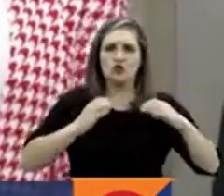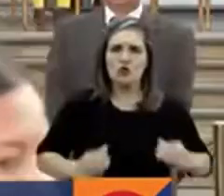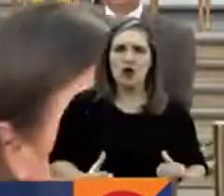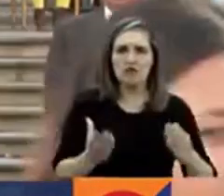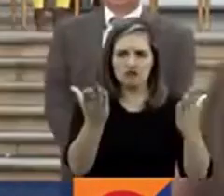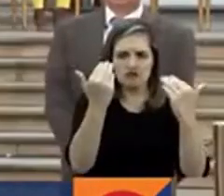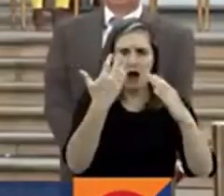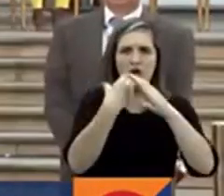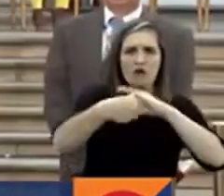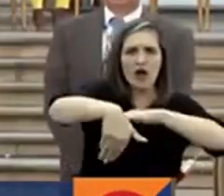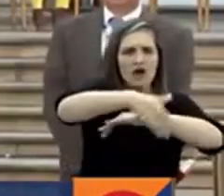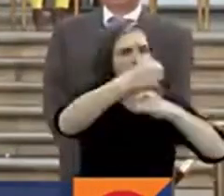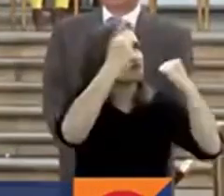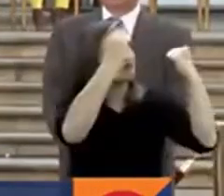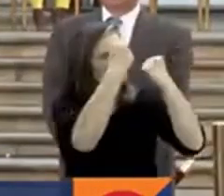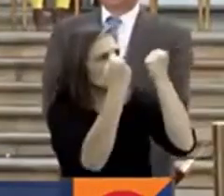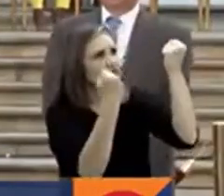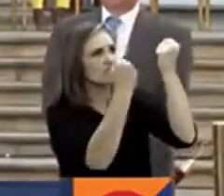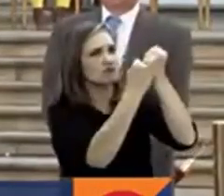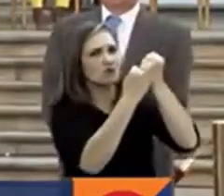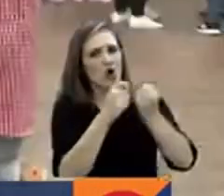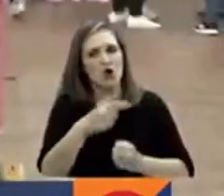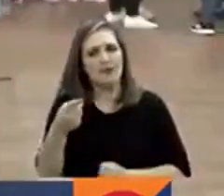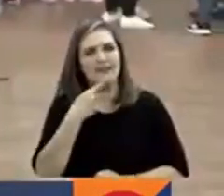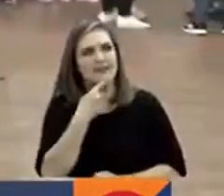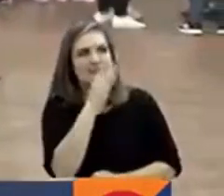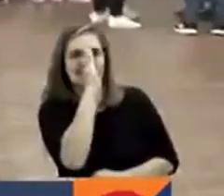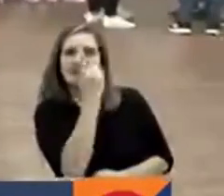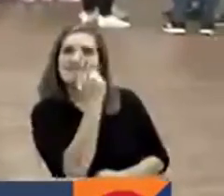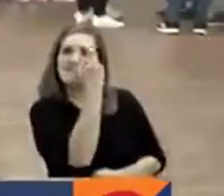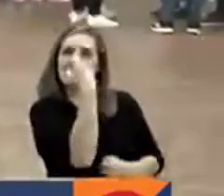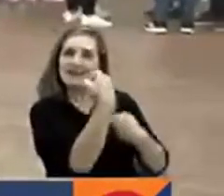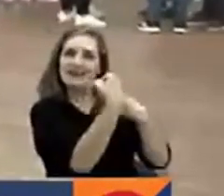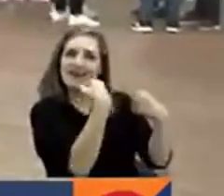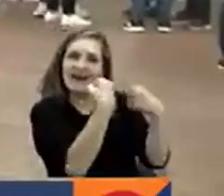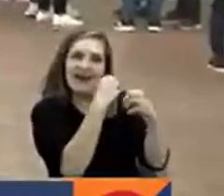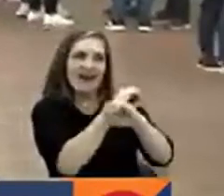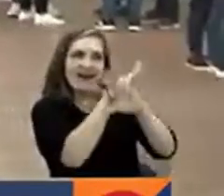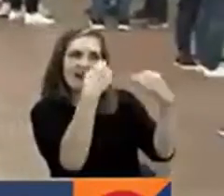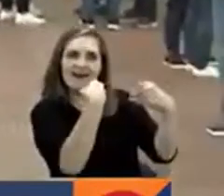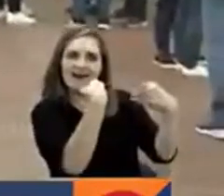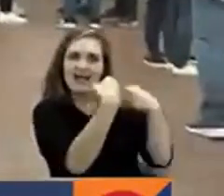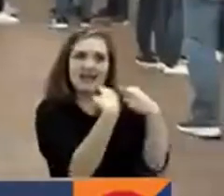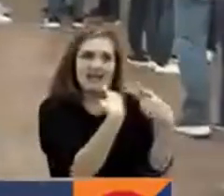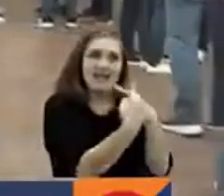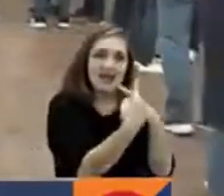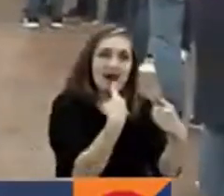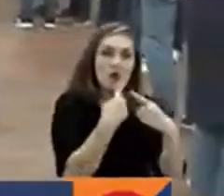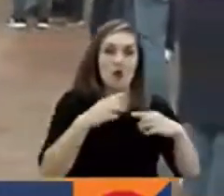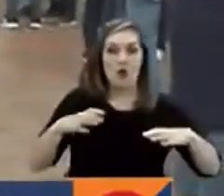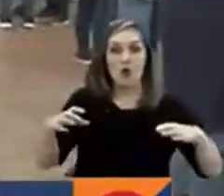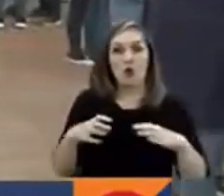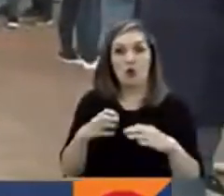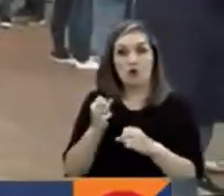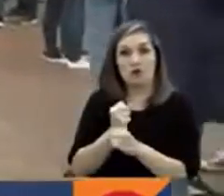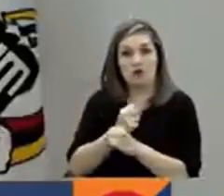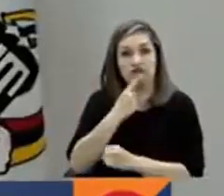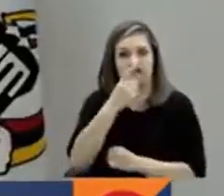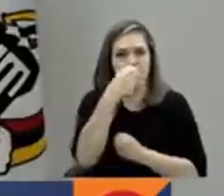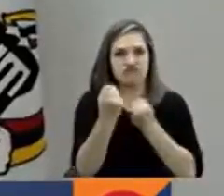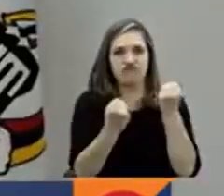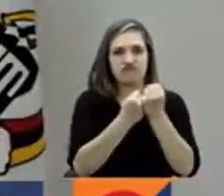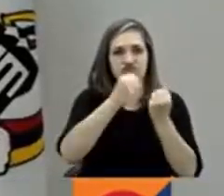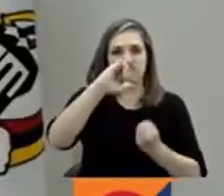y otros aseguran que faltan espacios de diálogo. Centrales Obreras dieron su espaldarazo al gobierno con esta iniciativa.